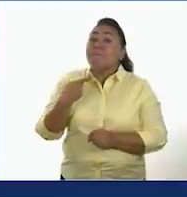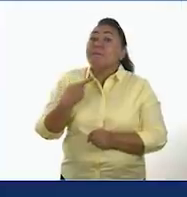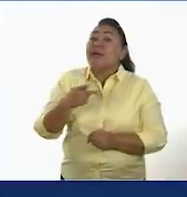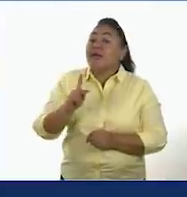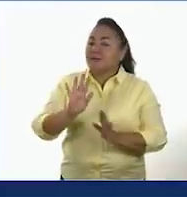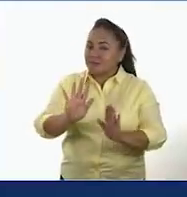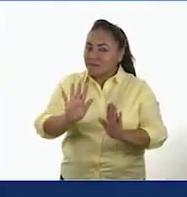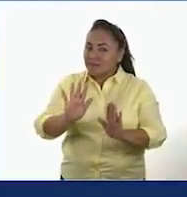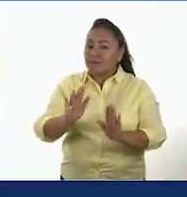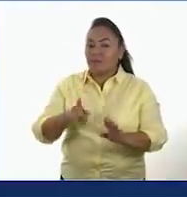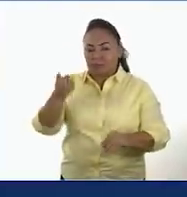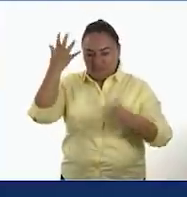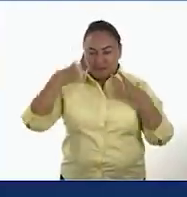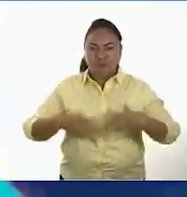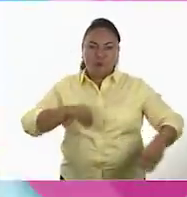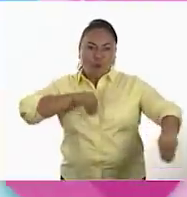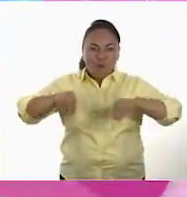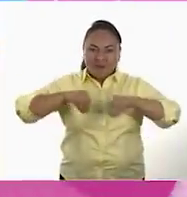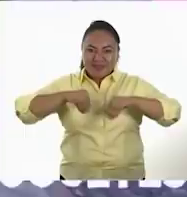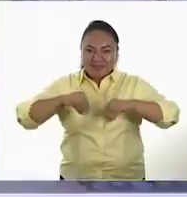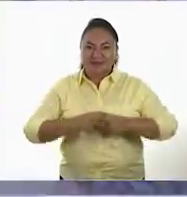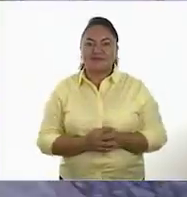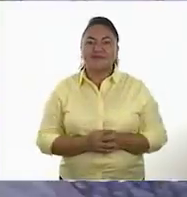antes, a movernos un poco.